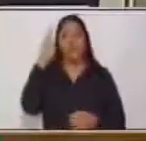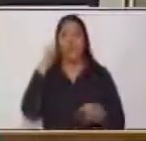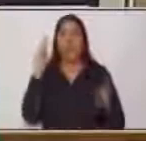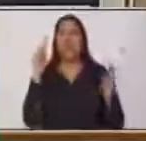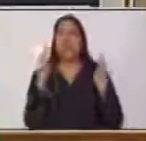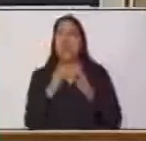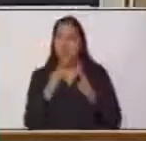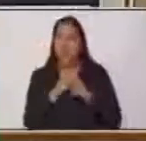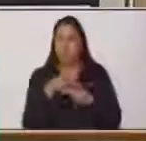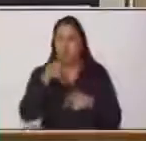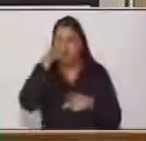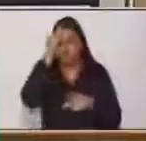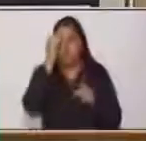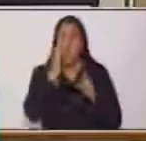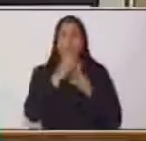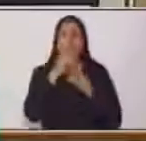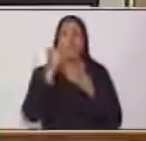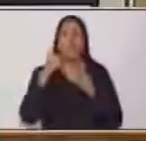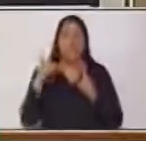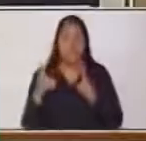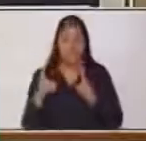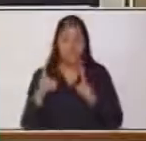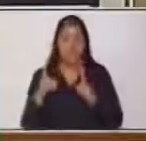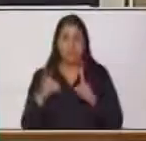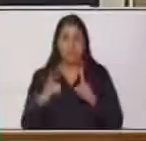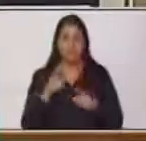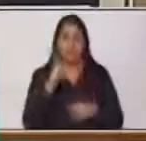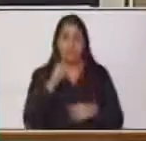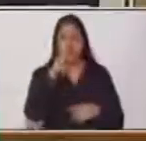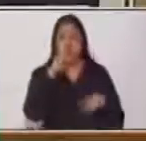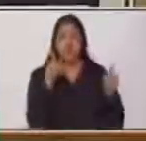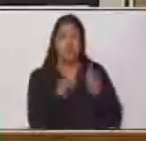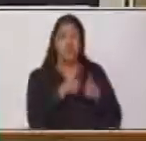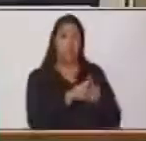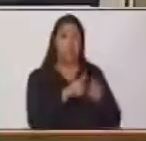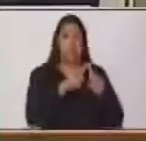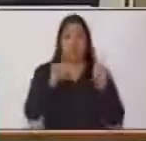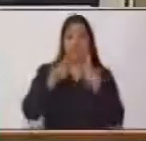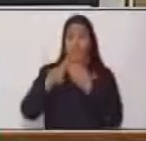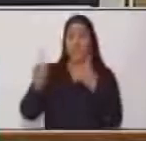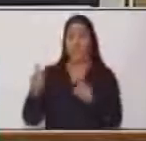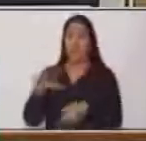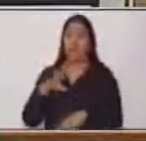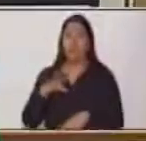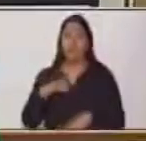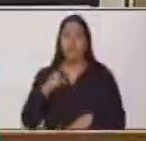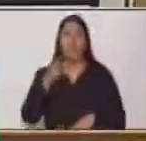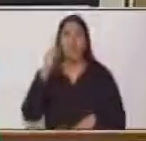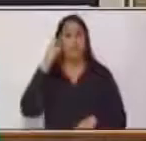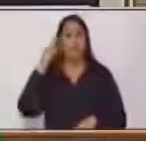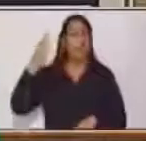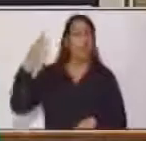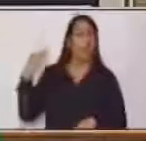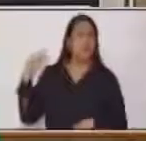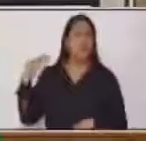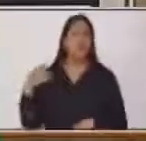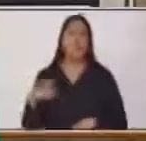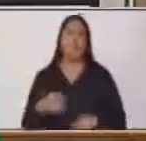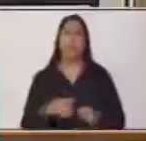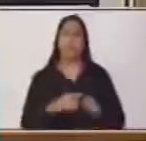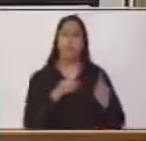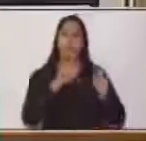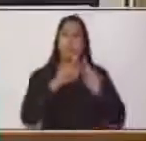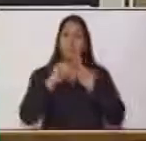de ellas y, sobre todo, las diferencias que van a existir. Recordemos la clase anterior, tipos de texto